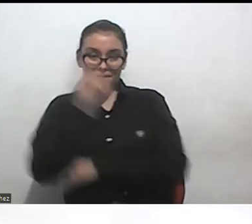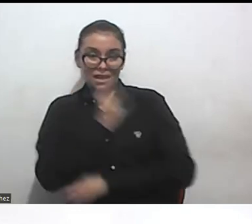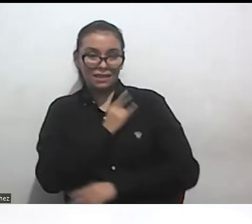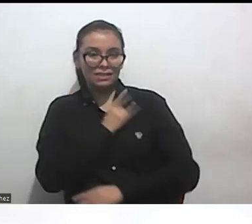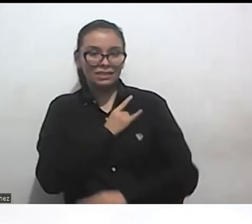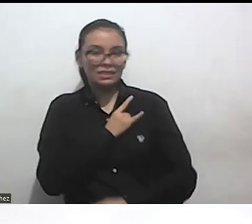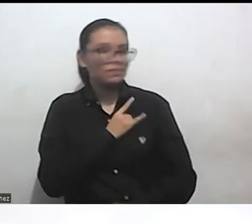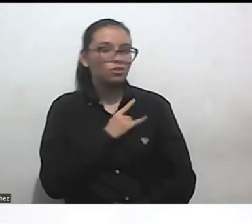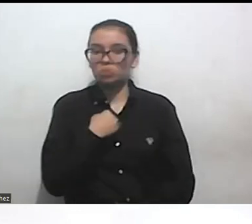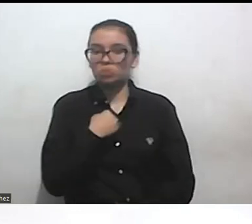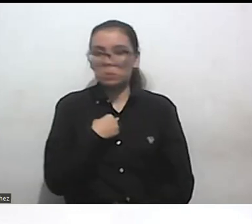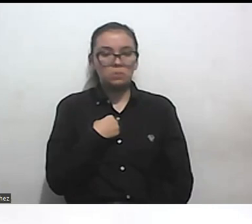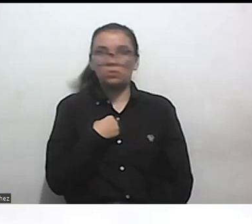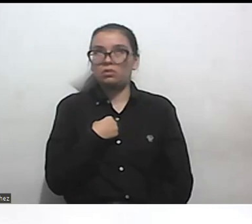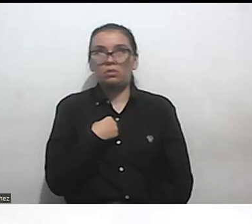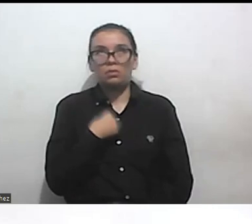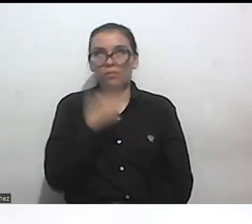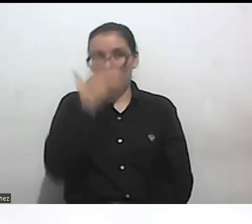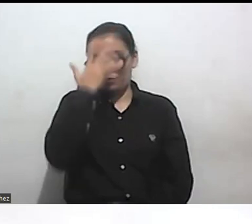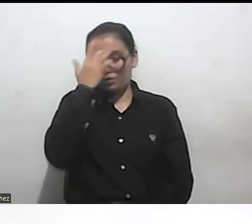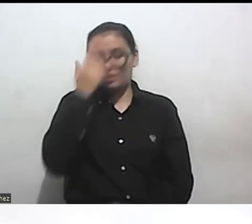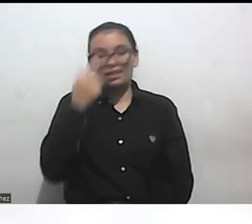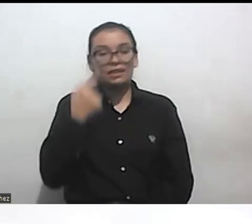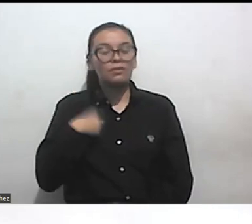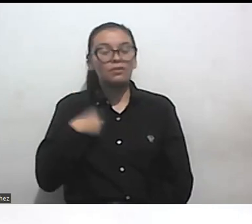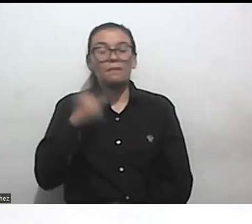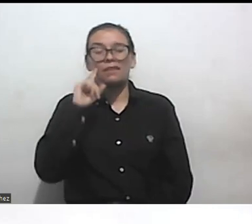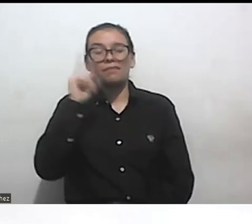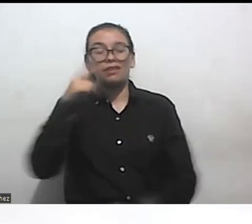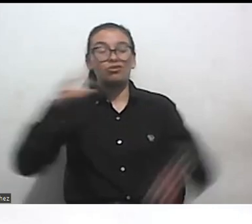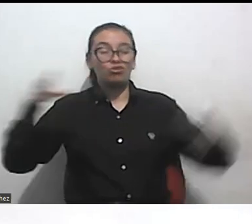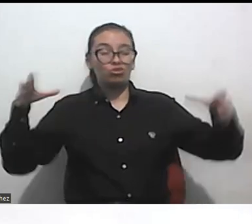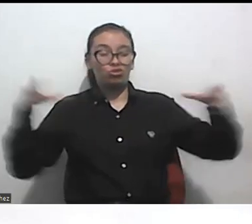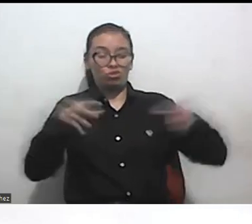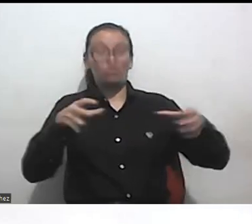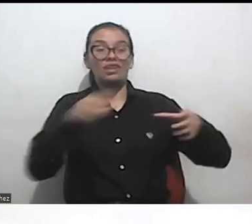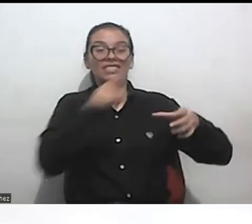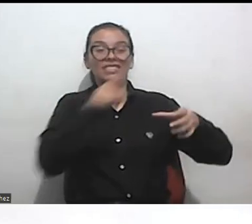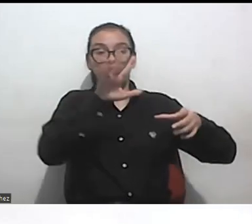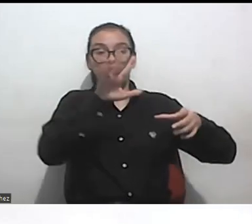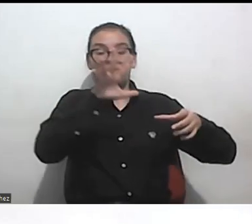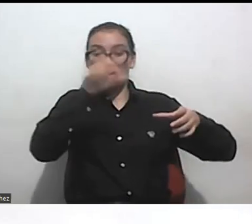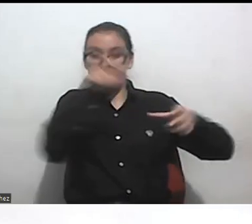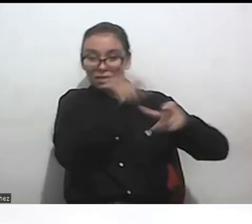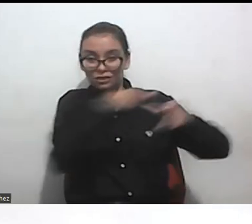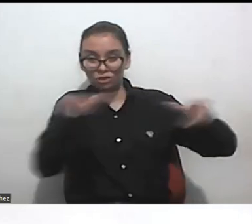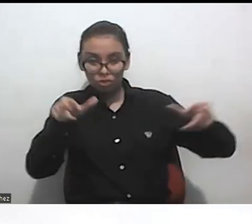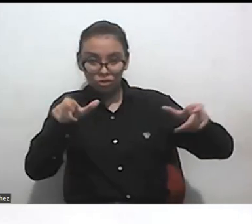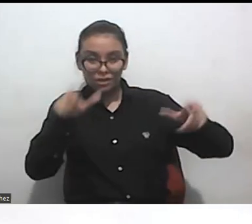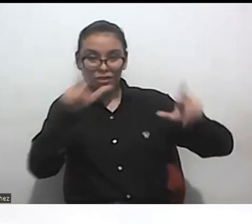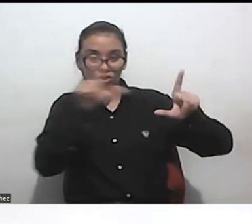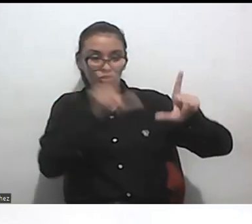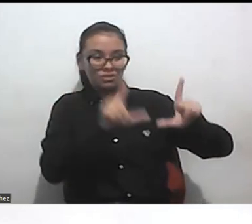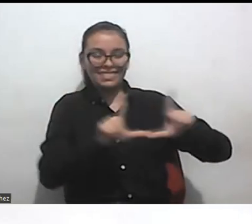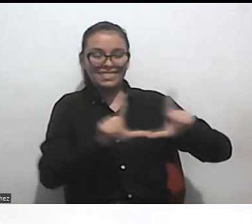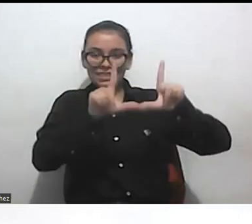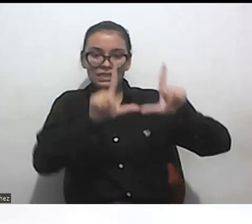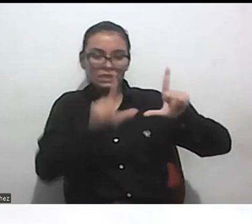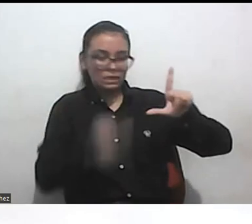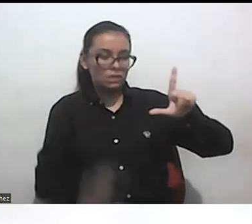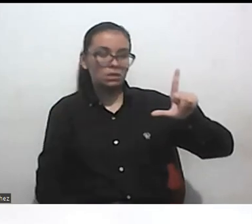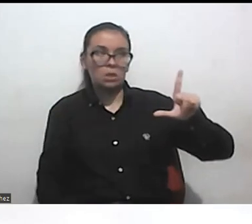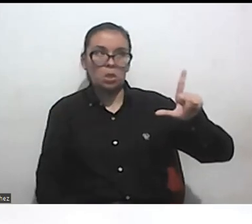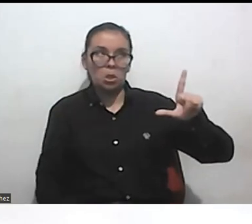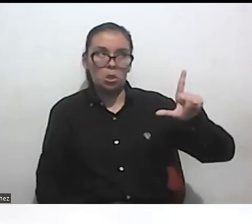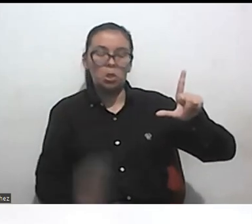que lo primero que me van a asignar son grupos de más de 50 personas en licenciatura y a mí no me da la batería